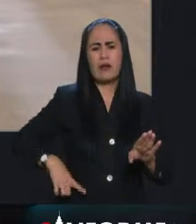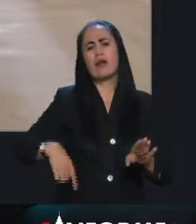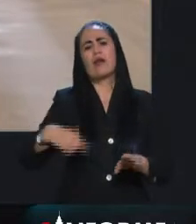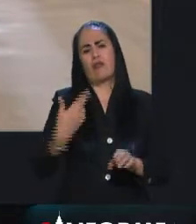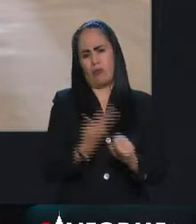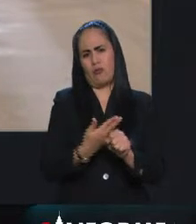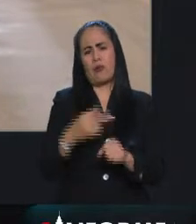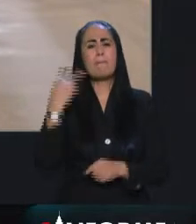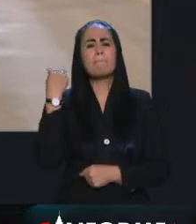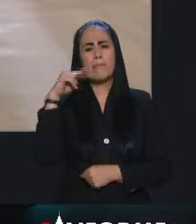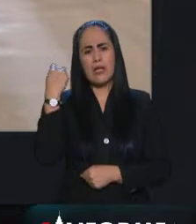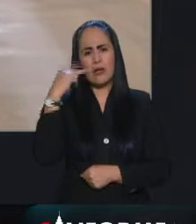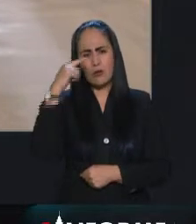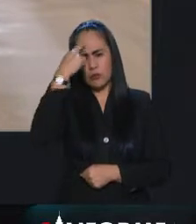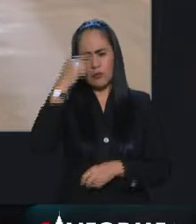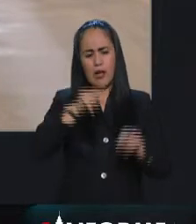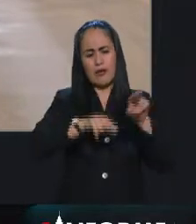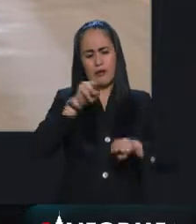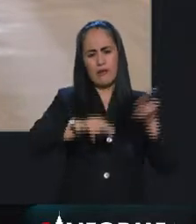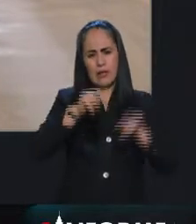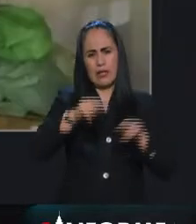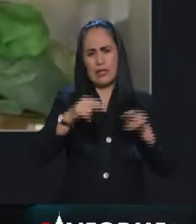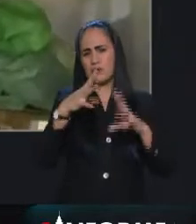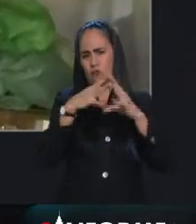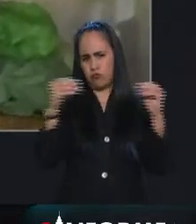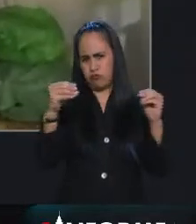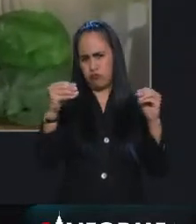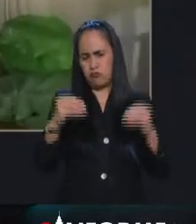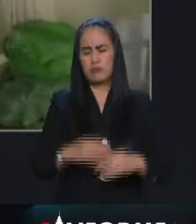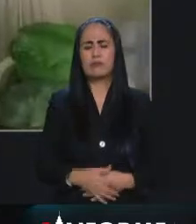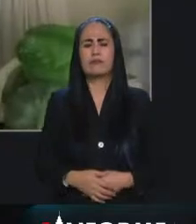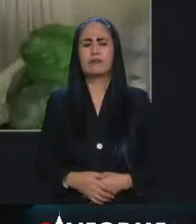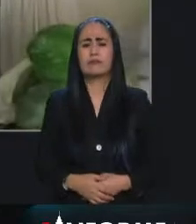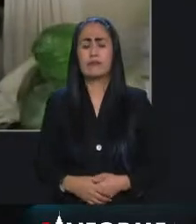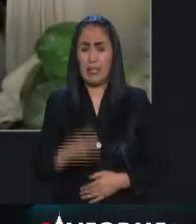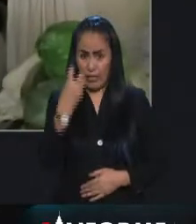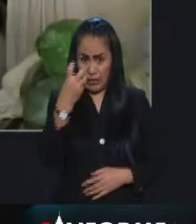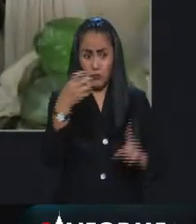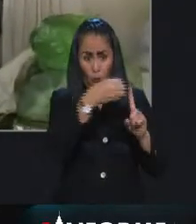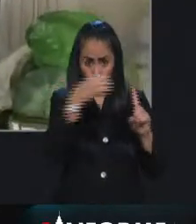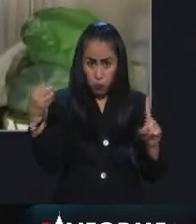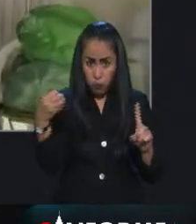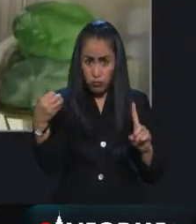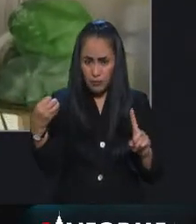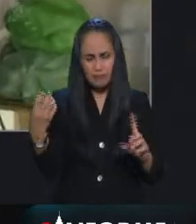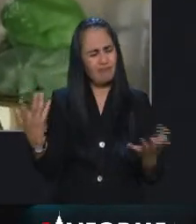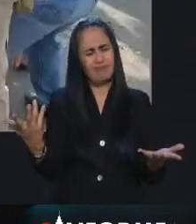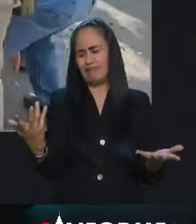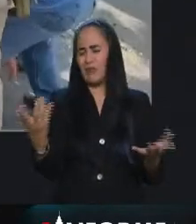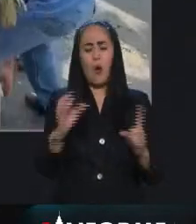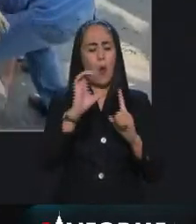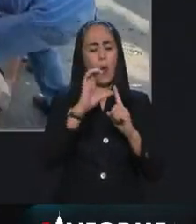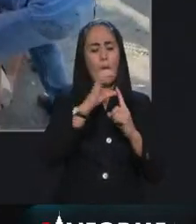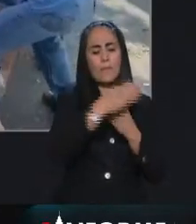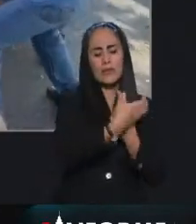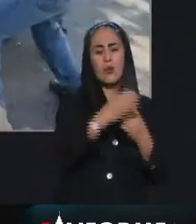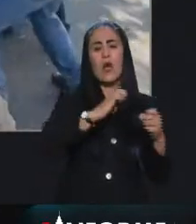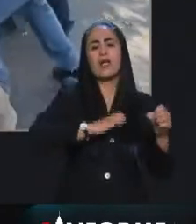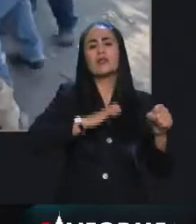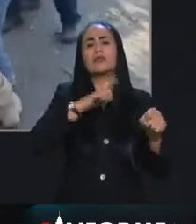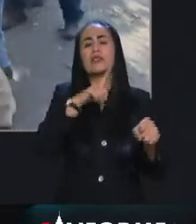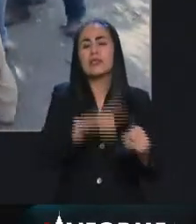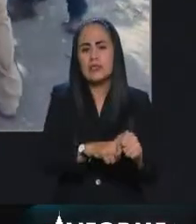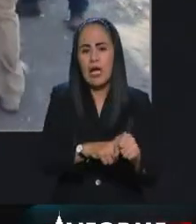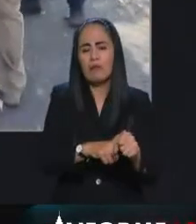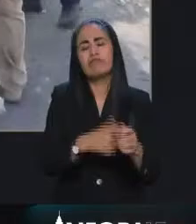eventualmente la desaparición de poderes. Las cosas no pueden ser así. Es decir, las comisiones especiales se tendrían que